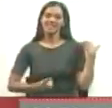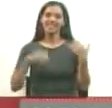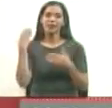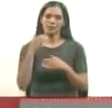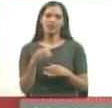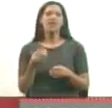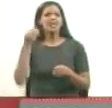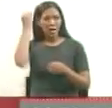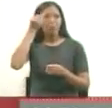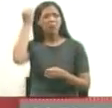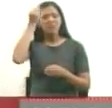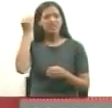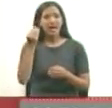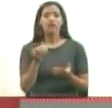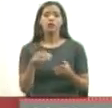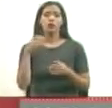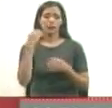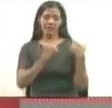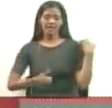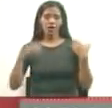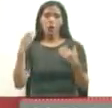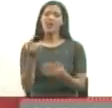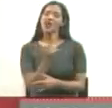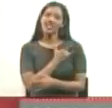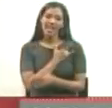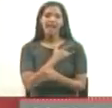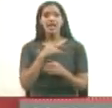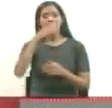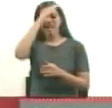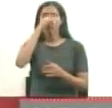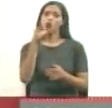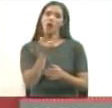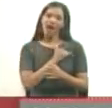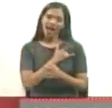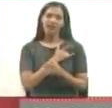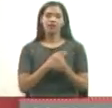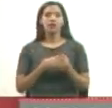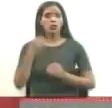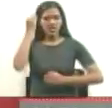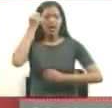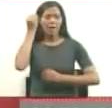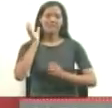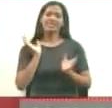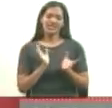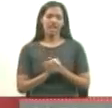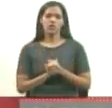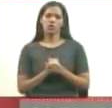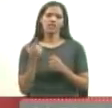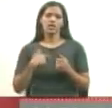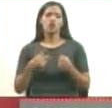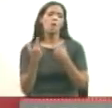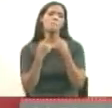los quiere, que Trump los adora, que Trump tiene aquí unos primos aquí en la Toscana. Ahí tienen unos primos.